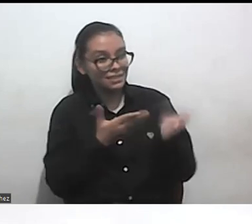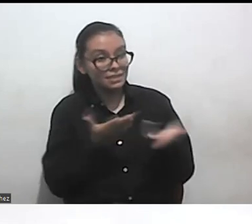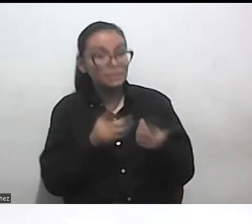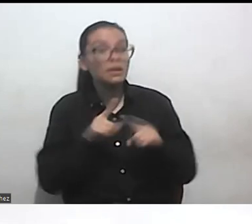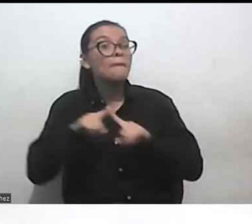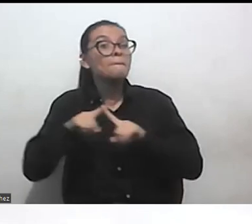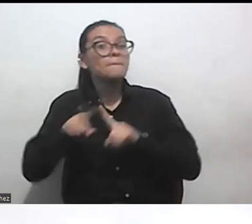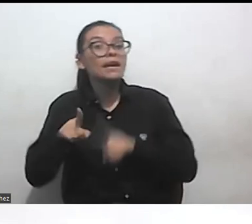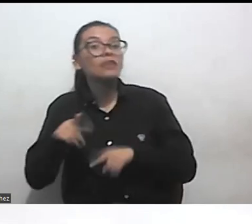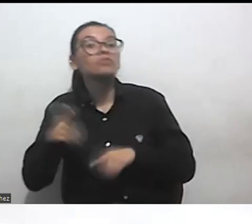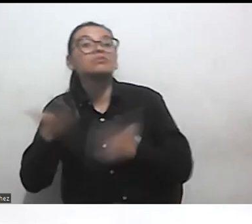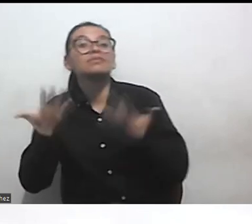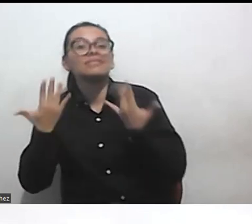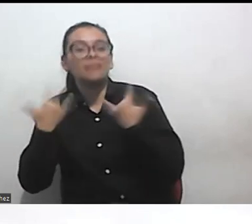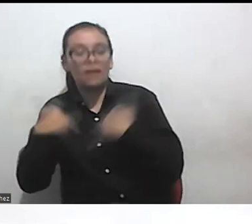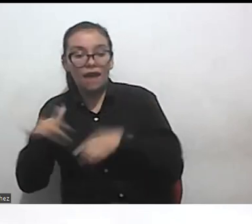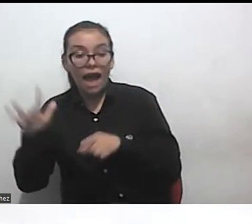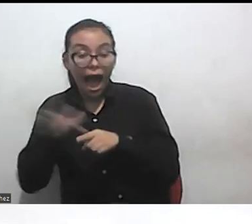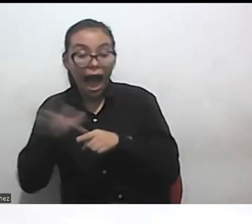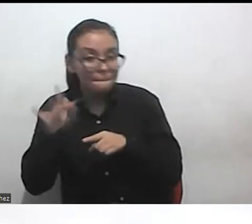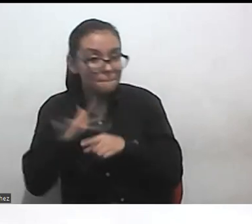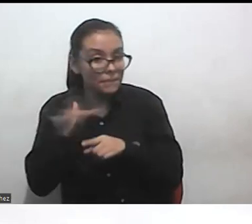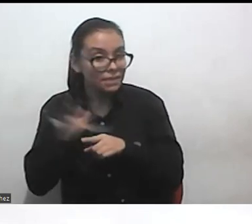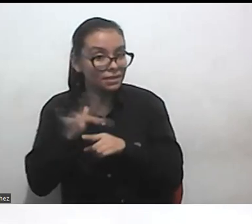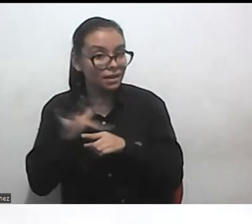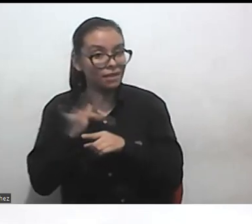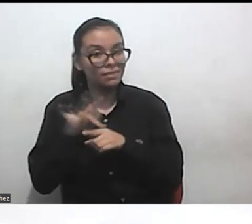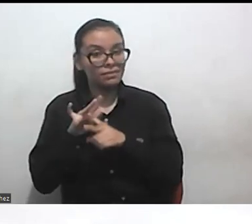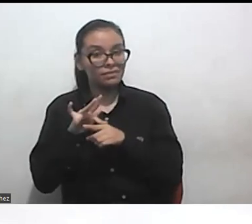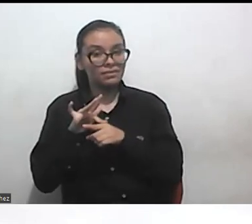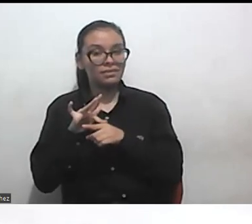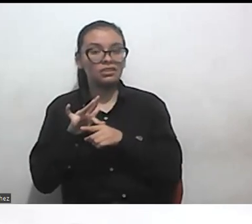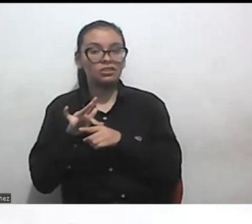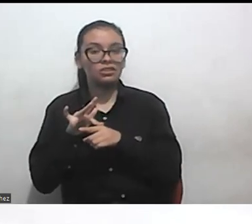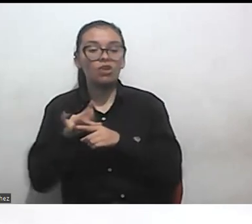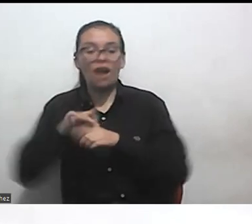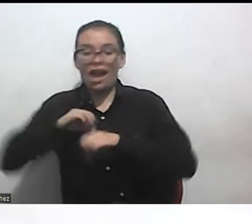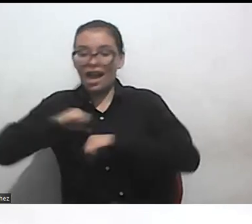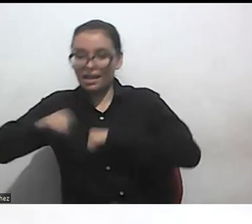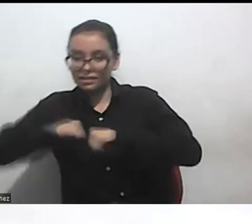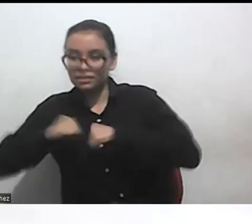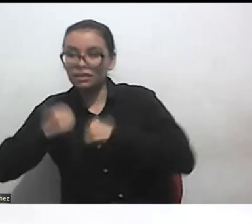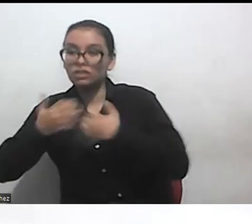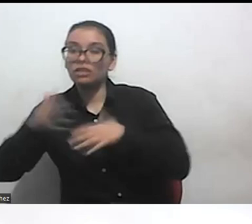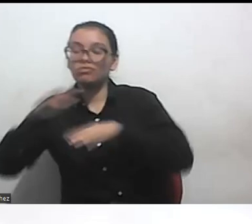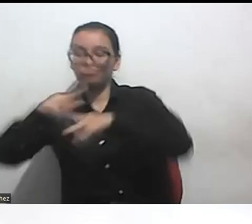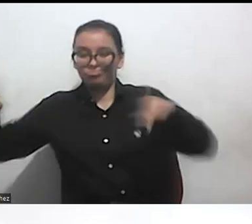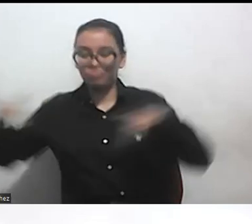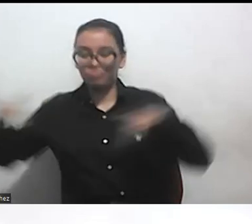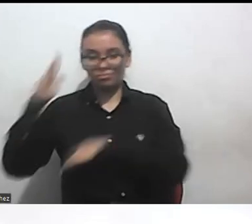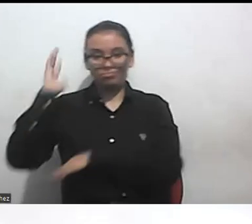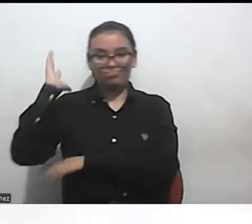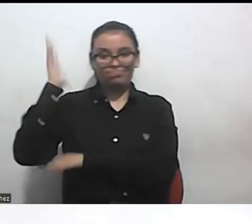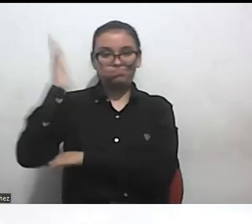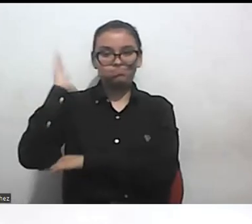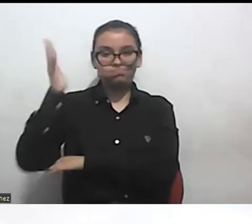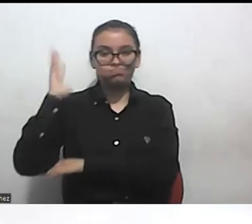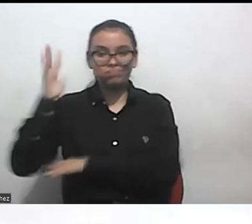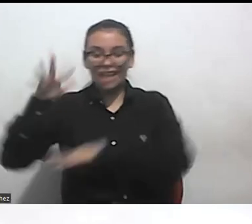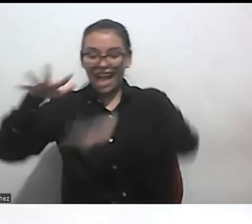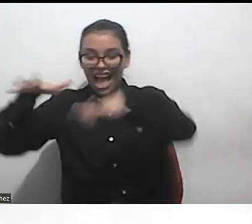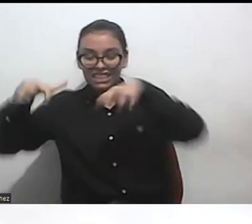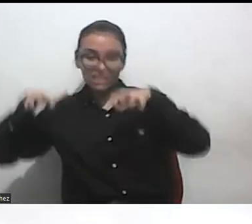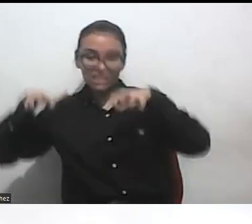aplicarlo a las dinámicas de una asamblea por ejemplo ¿no? o